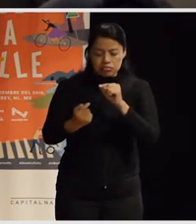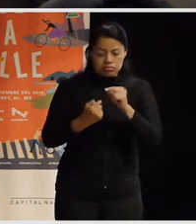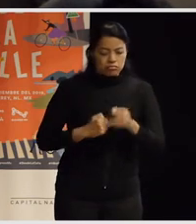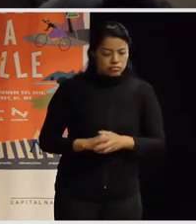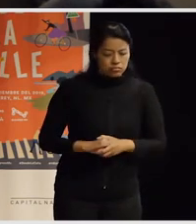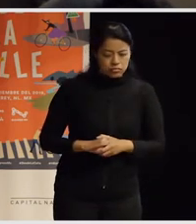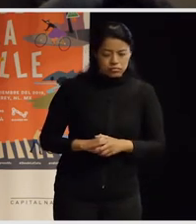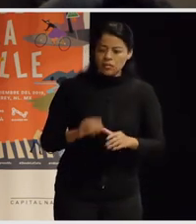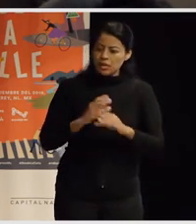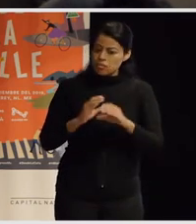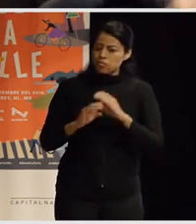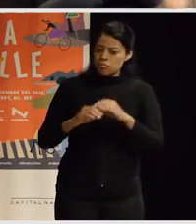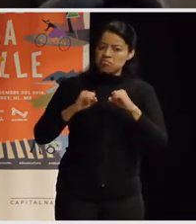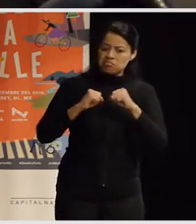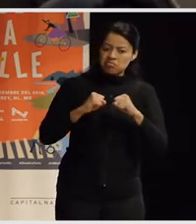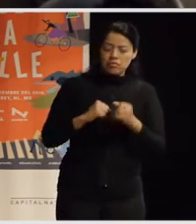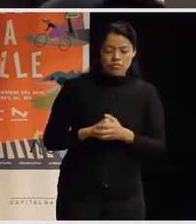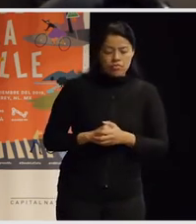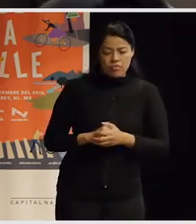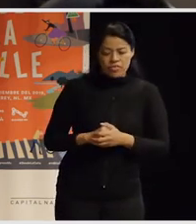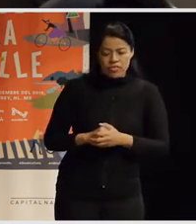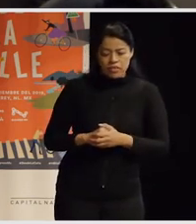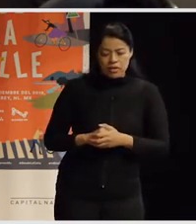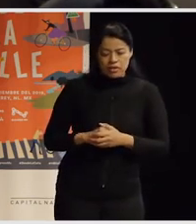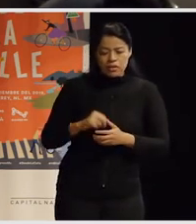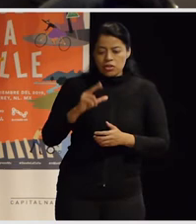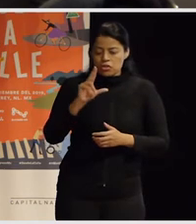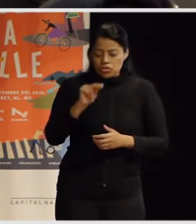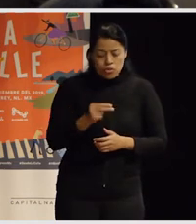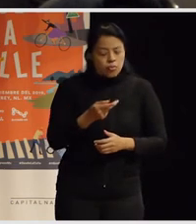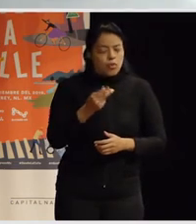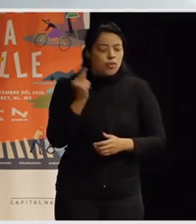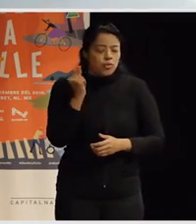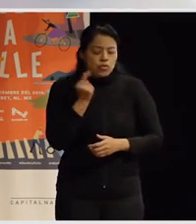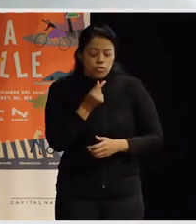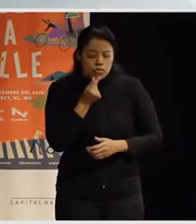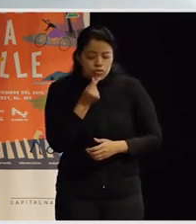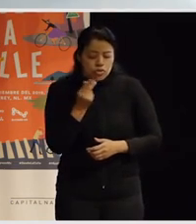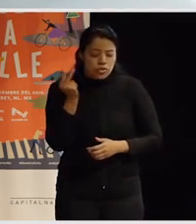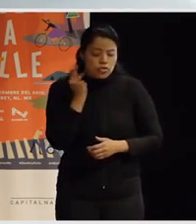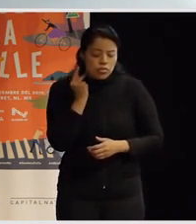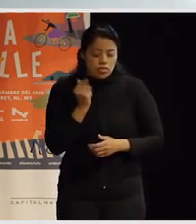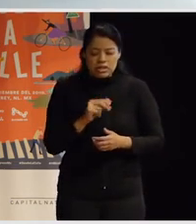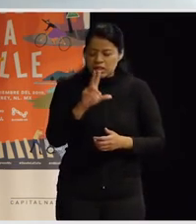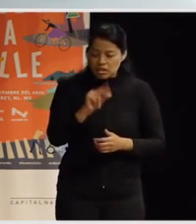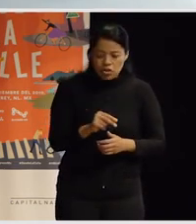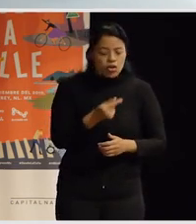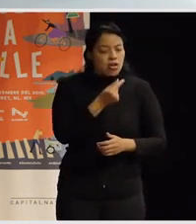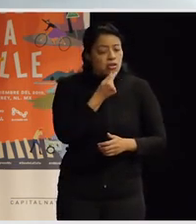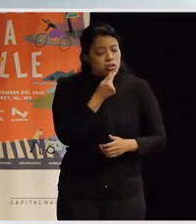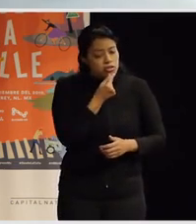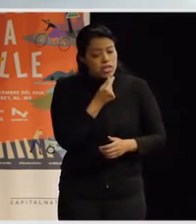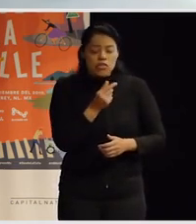yo creo que son cosas muy potentes, no, digamos, no por infantilizar la política, digamos, no por decirlo, todo lo que digan los niños y las niñas,